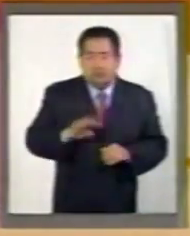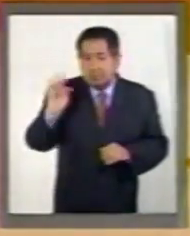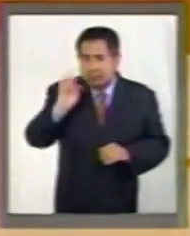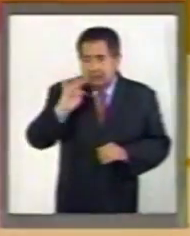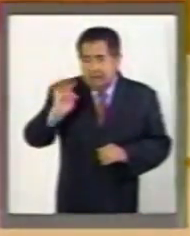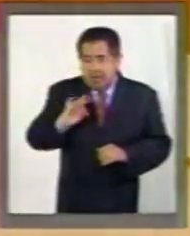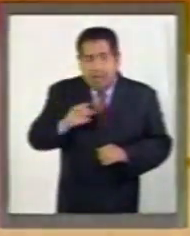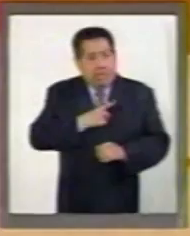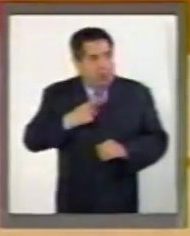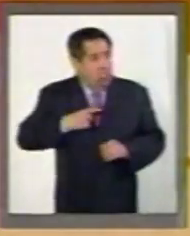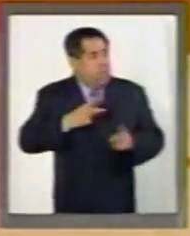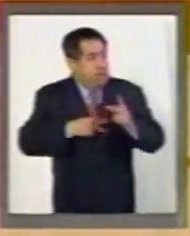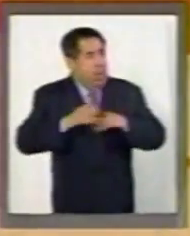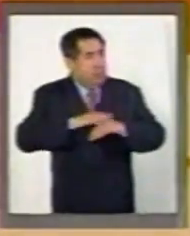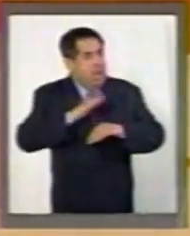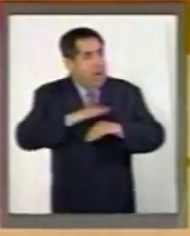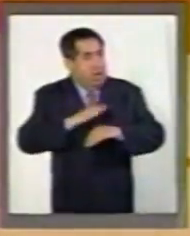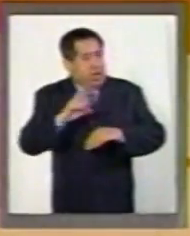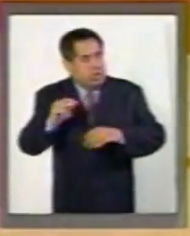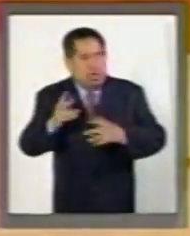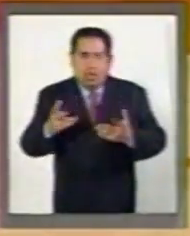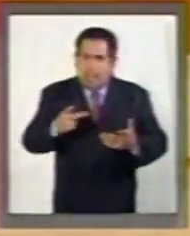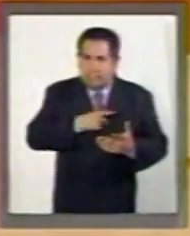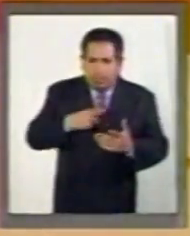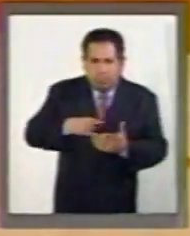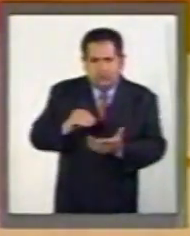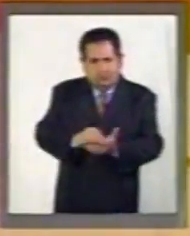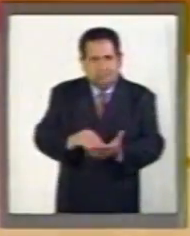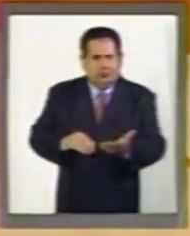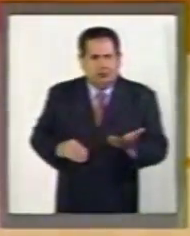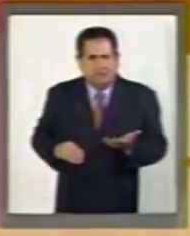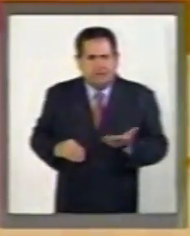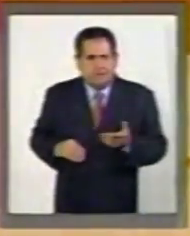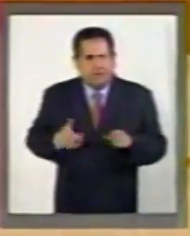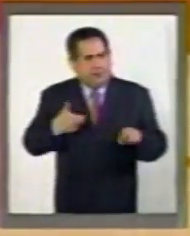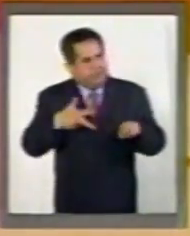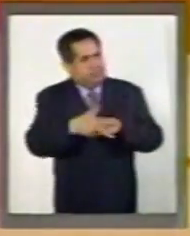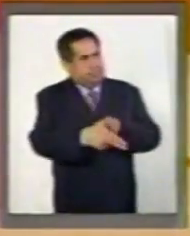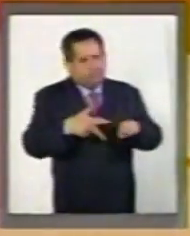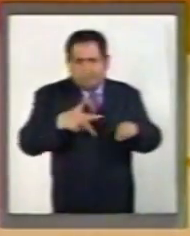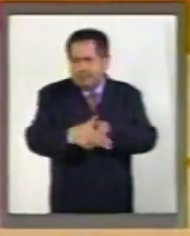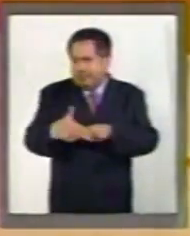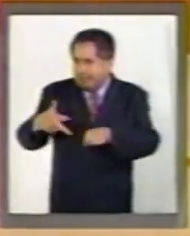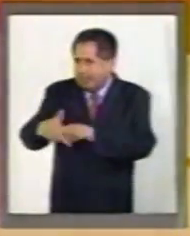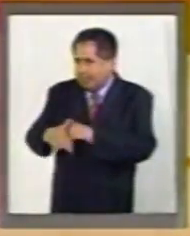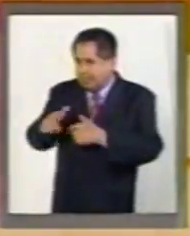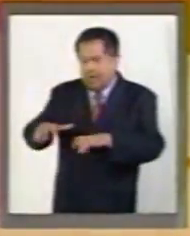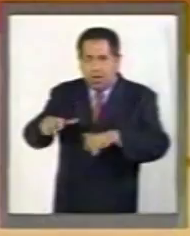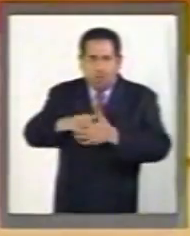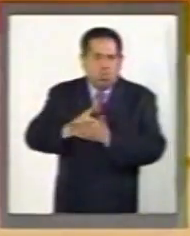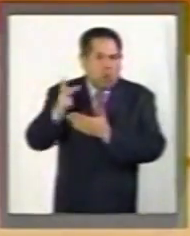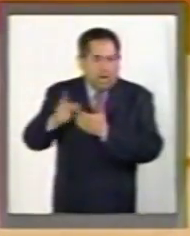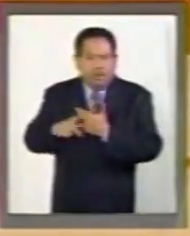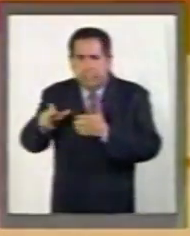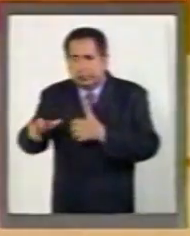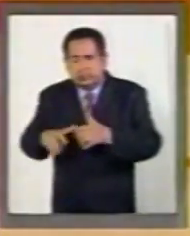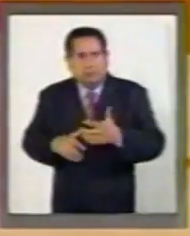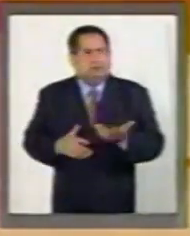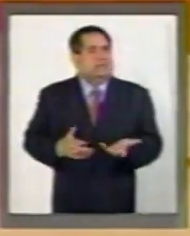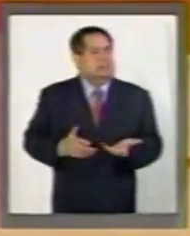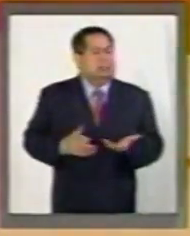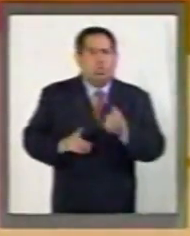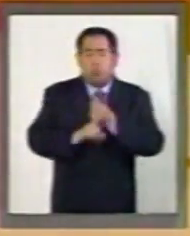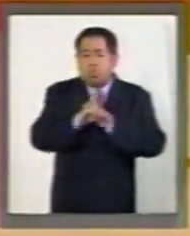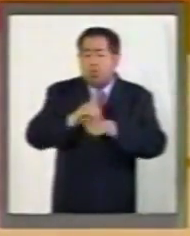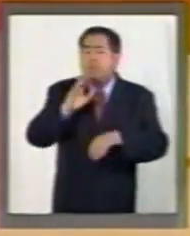quiere seguir endeudando, pues va a haber recorte al gasto corriente, va a haber recorte a los programas y el problema